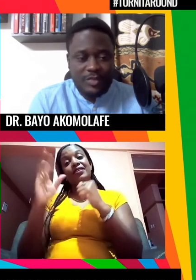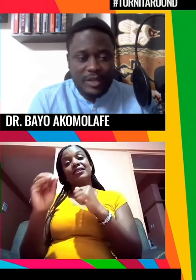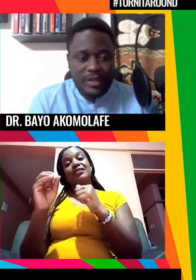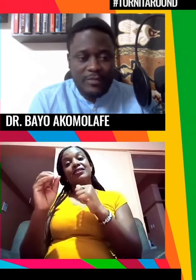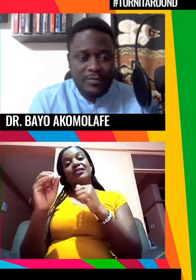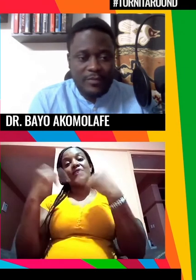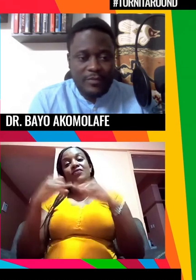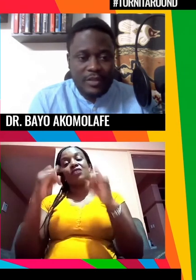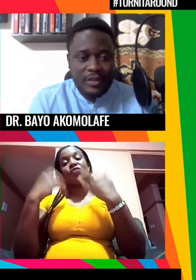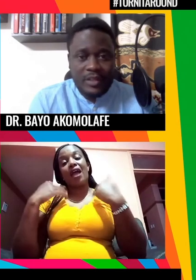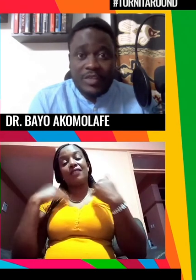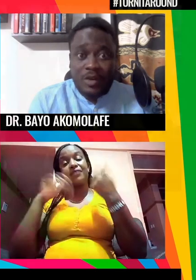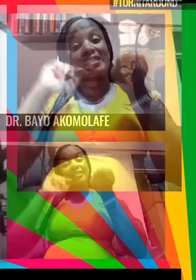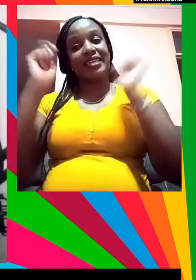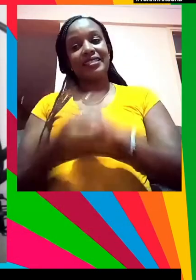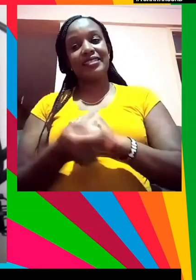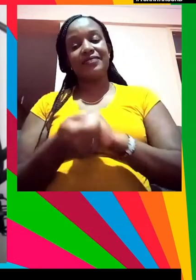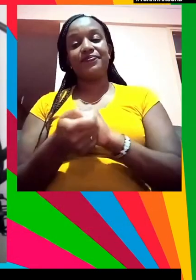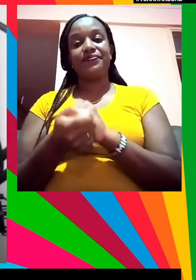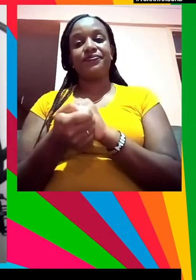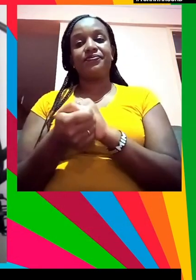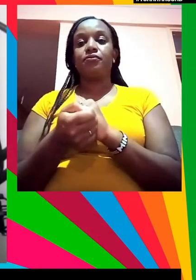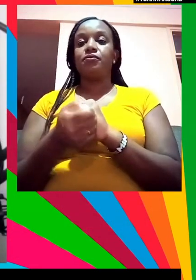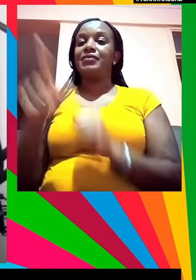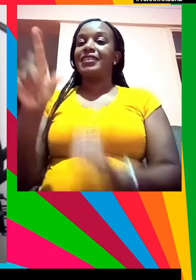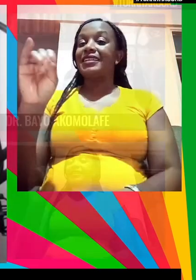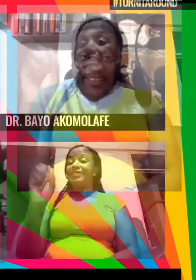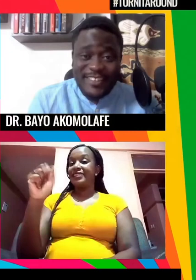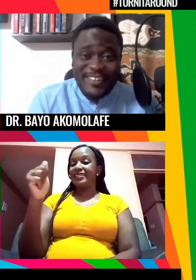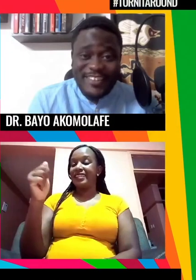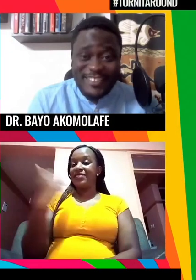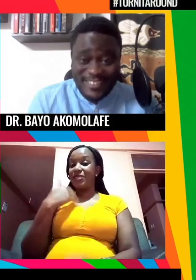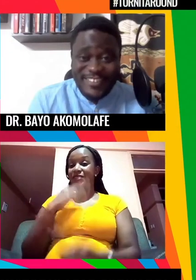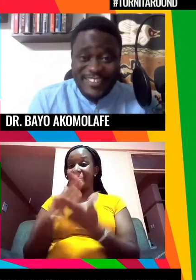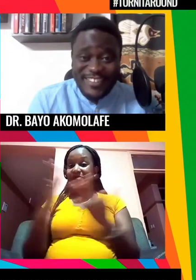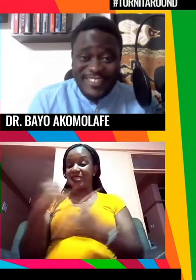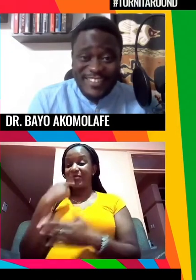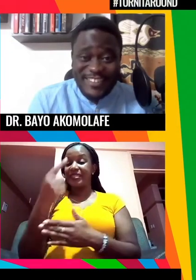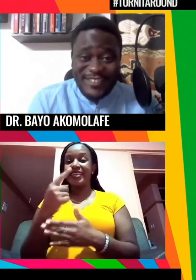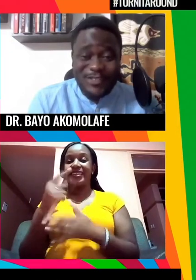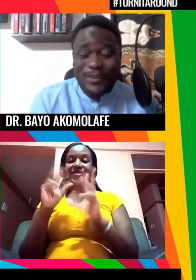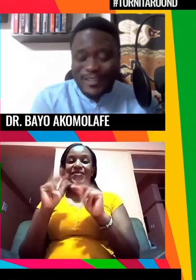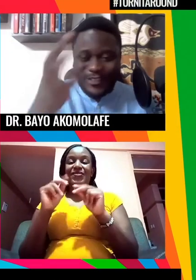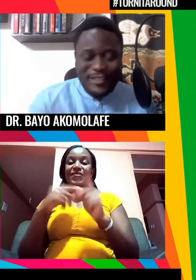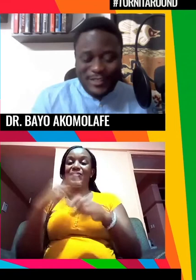climático Lisa ¿querías decir algo? no, adelante adelante